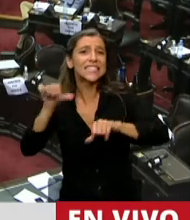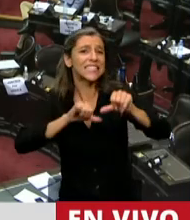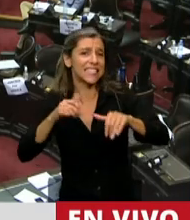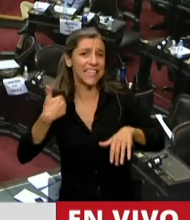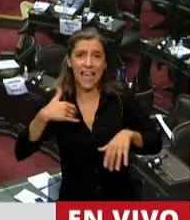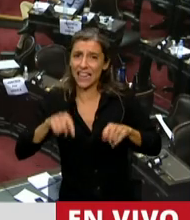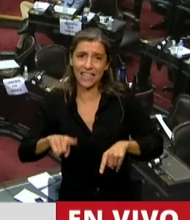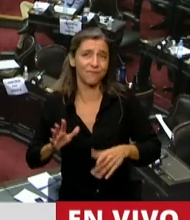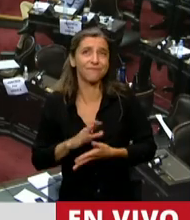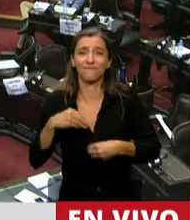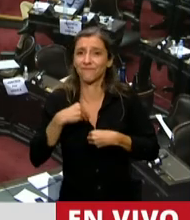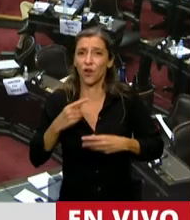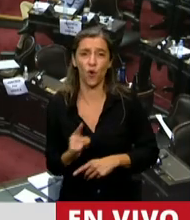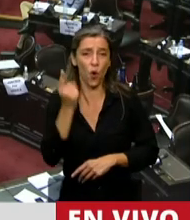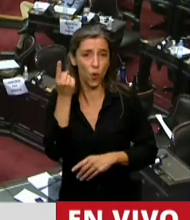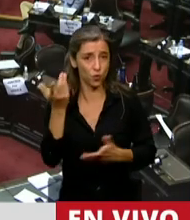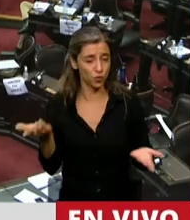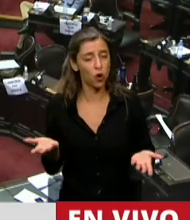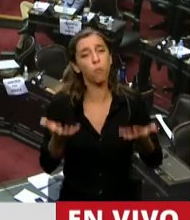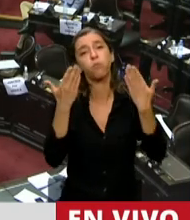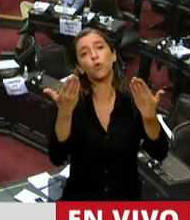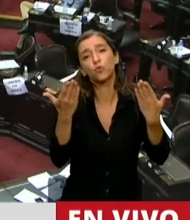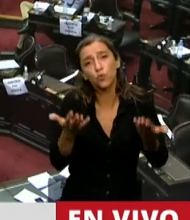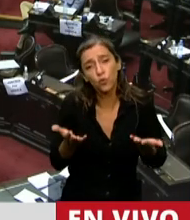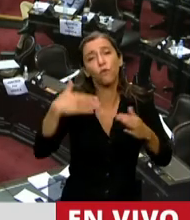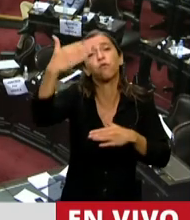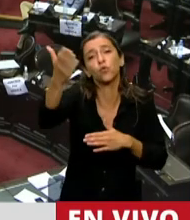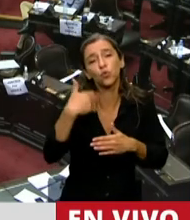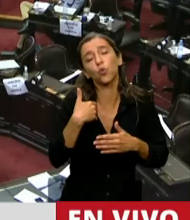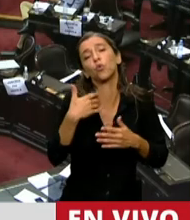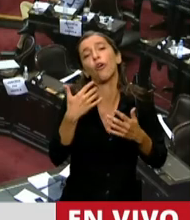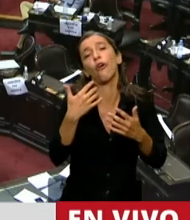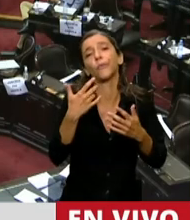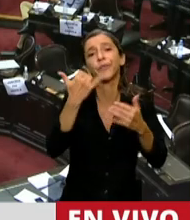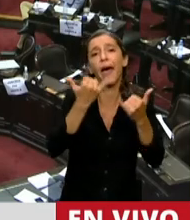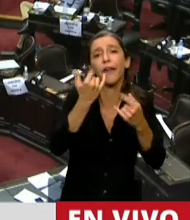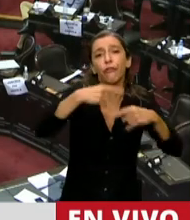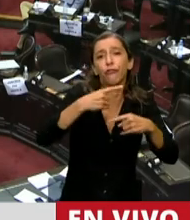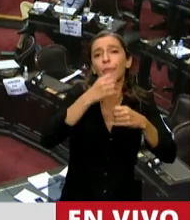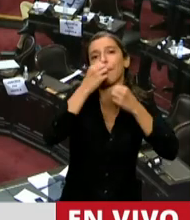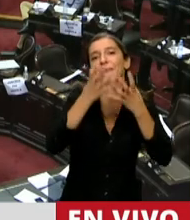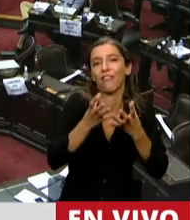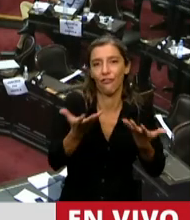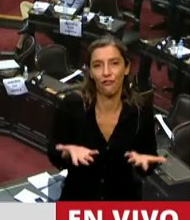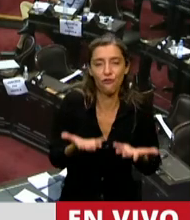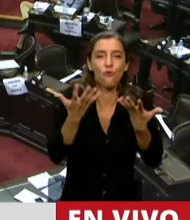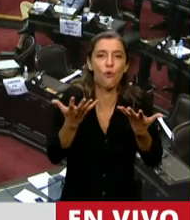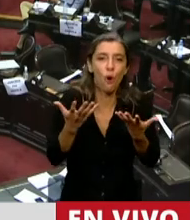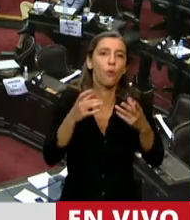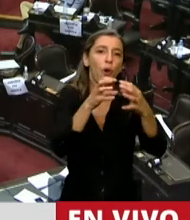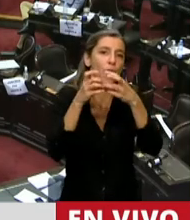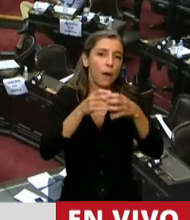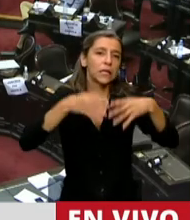discusiones que tendremos que dar en términos internos del sistema para mejorar su funcionamiento,